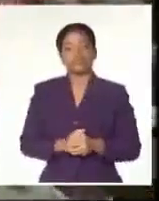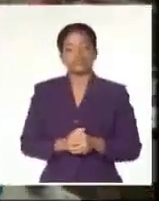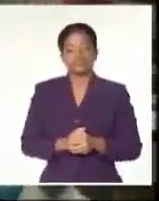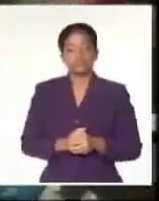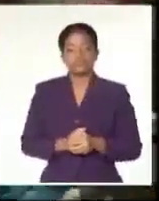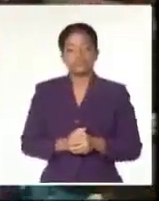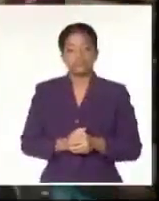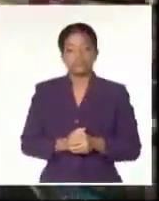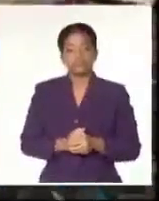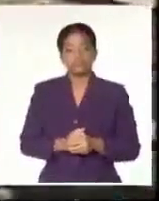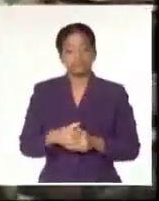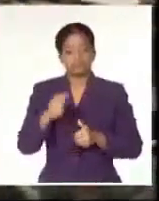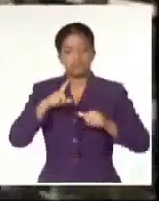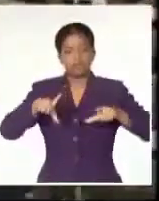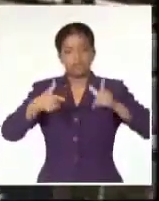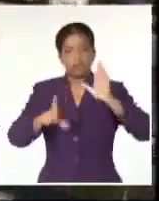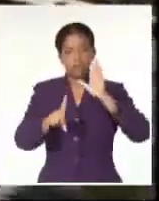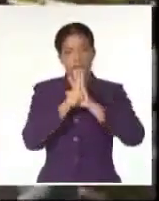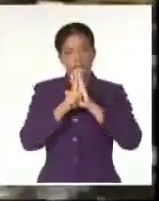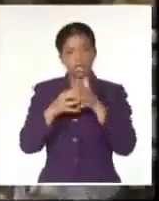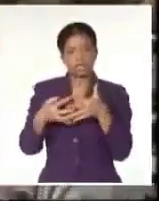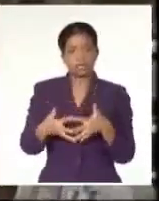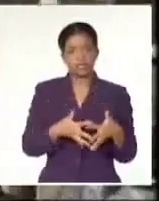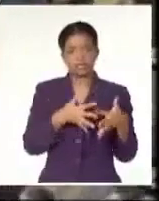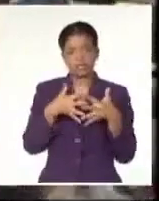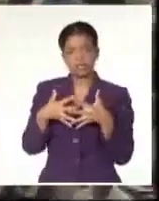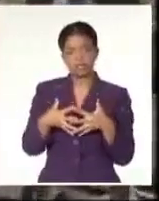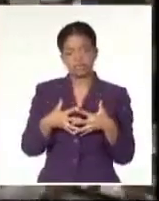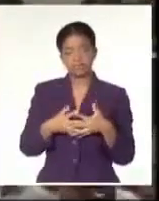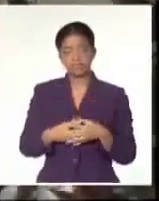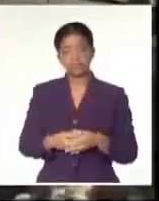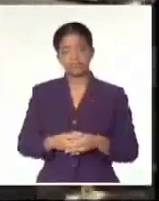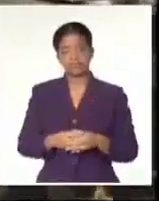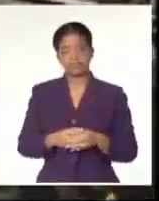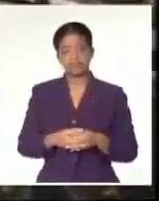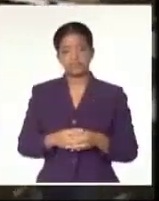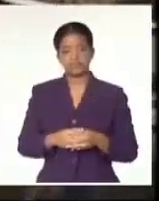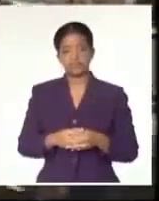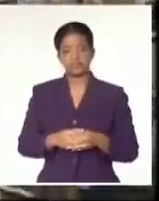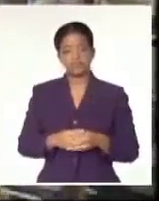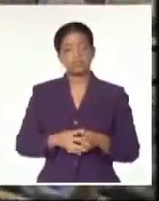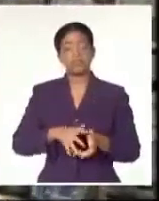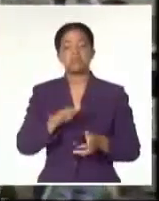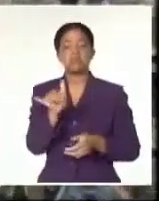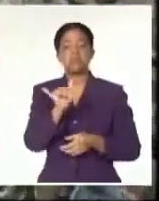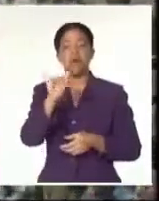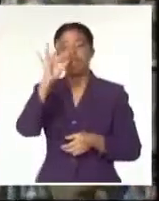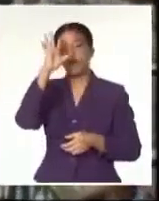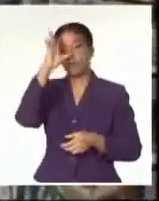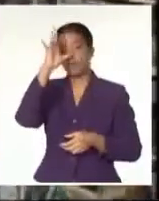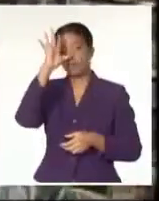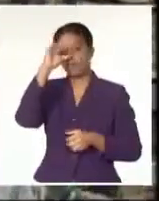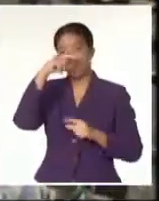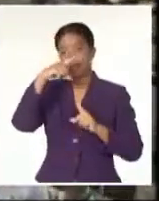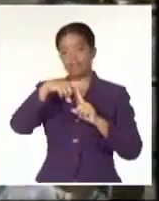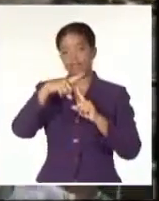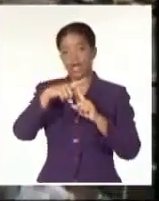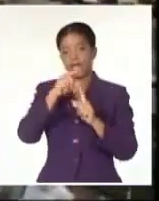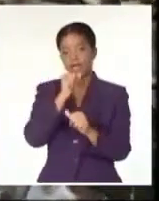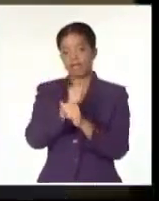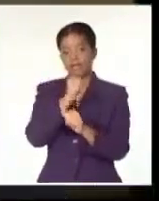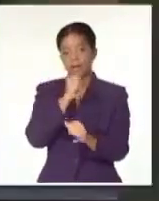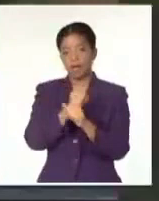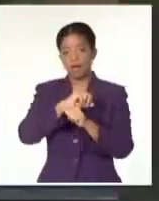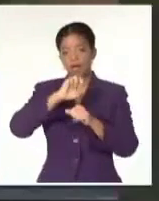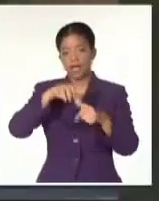violando todas las leyes de Estados Unidos y burlando las tareas de 22 entidades,